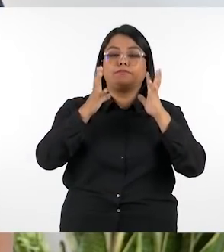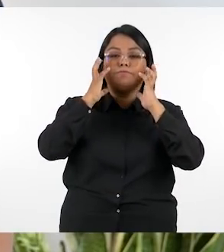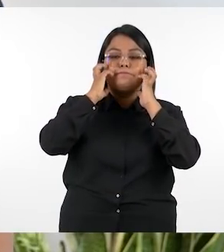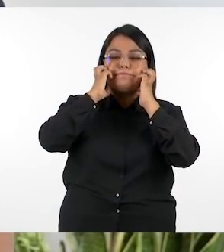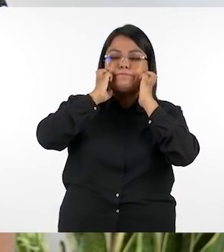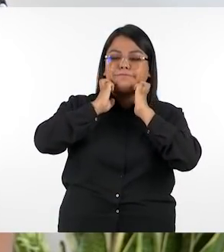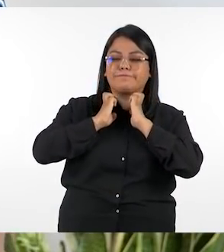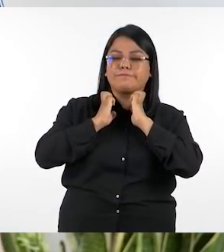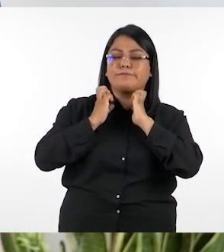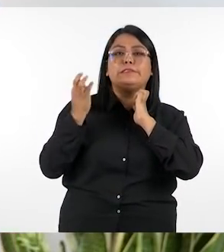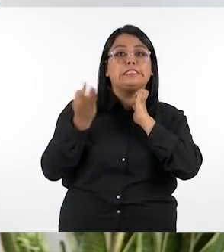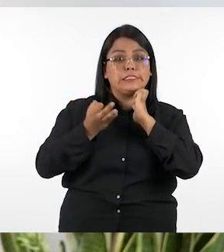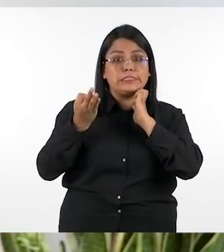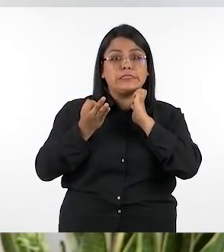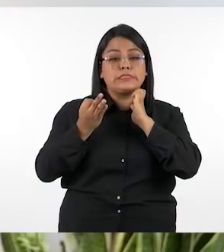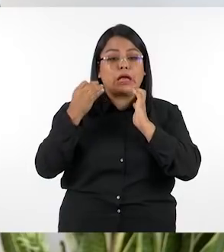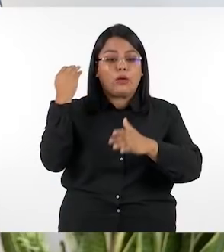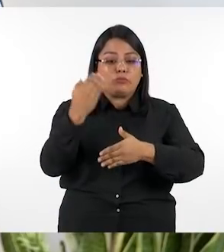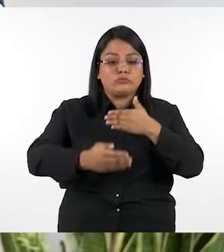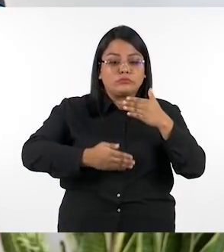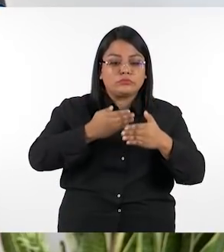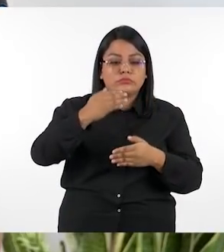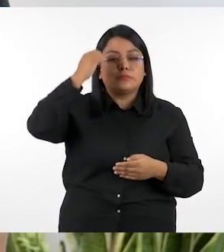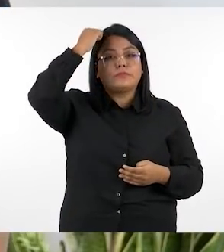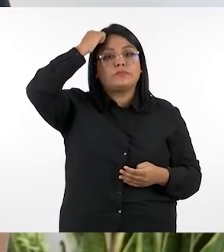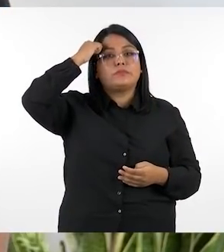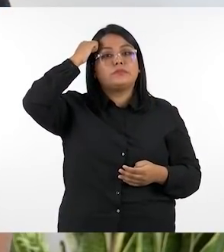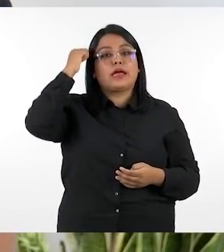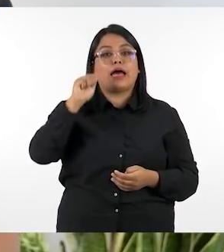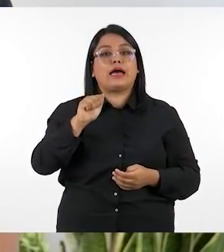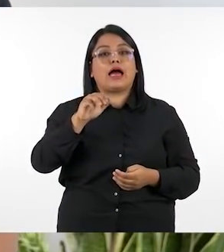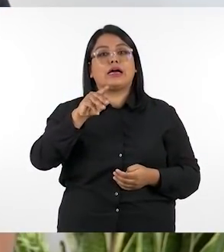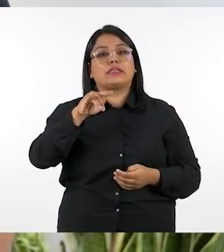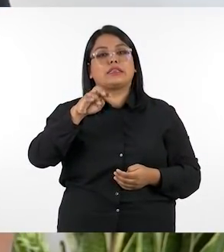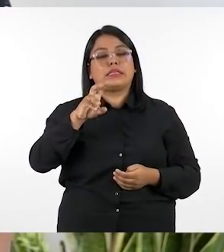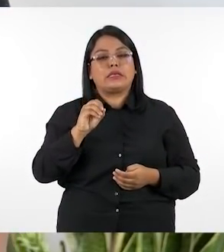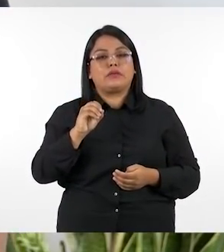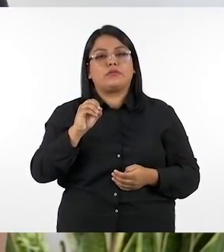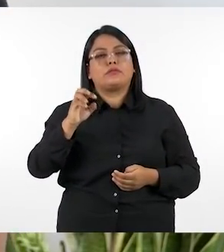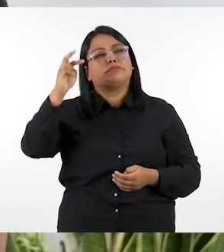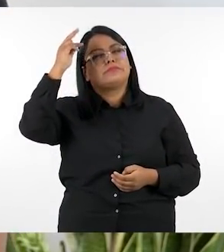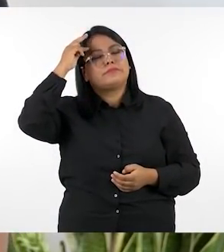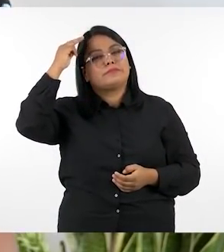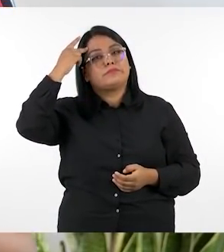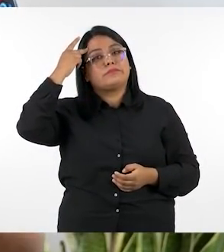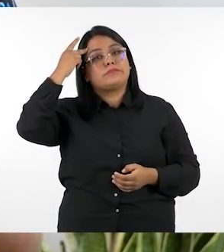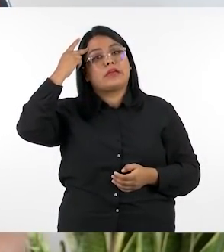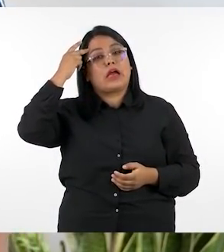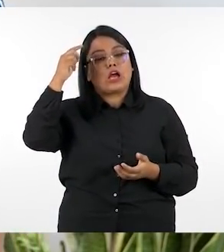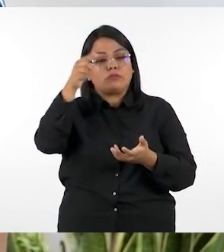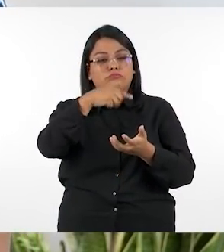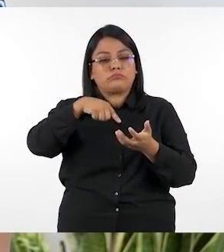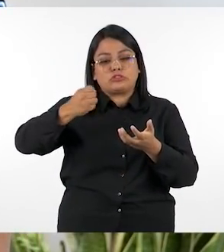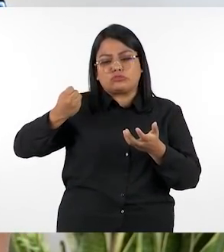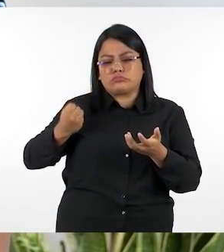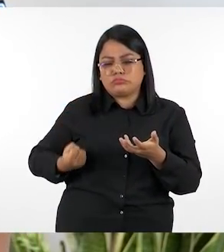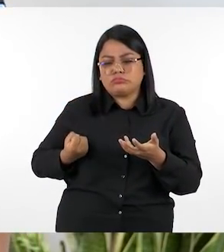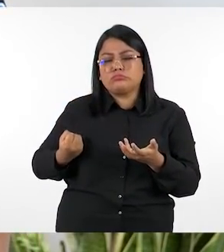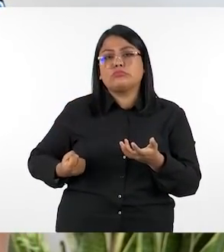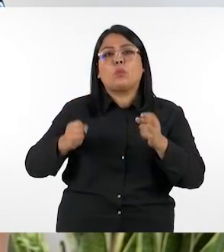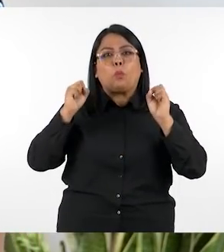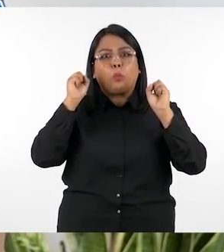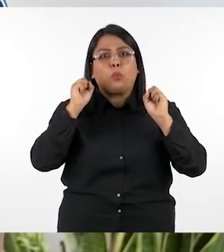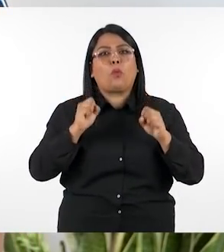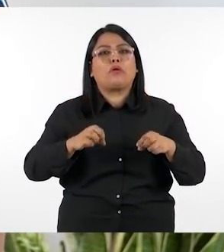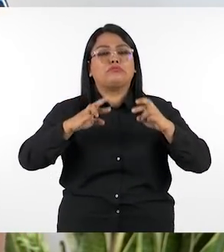garantizar que el proceso de aprendizaje sea activo es decir que nuestros estudiantes puedan resolver los problemas